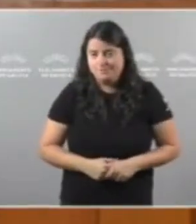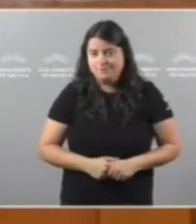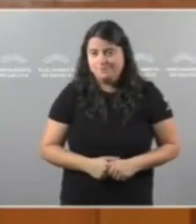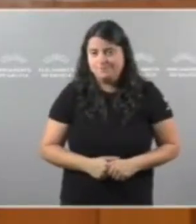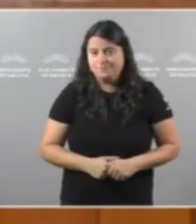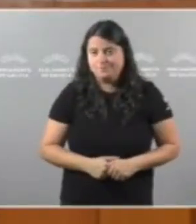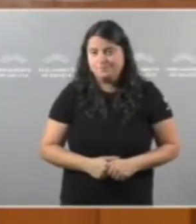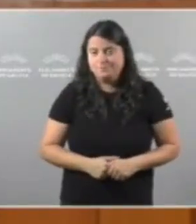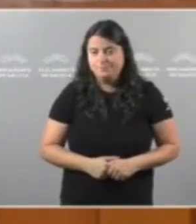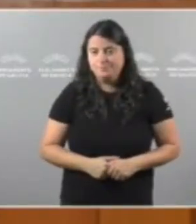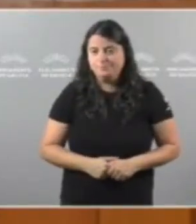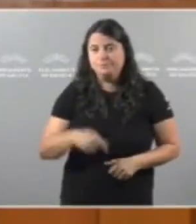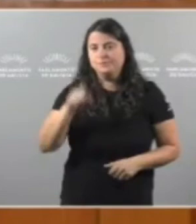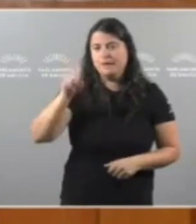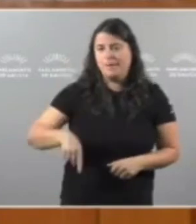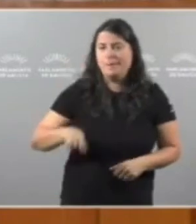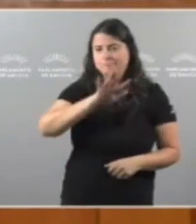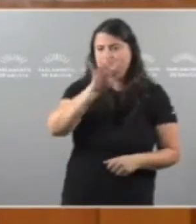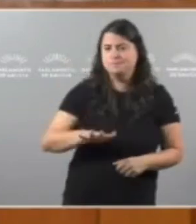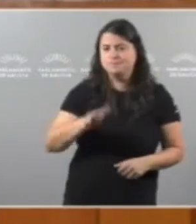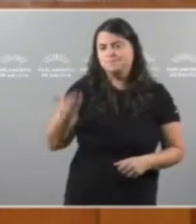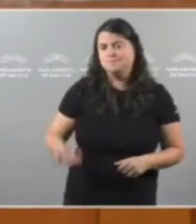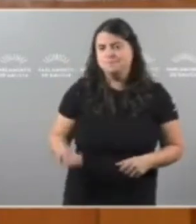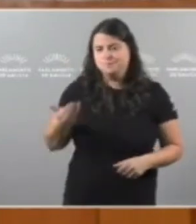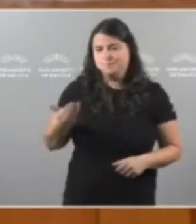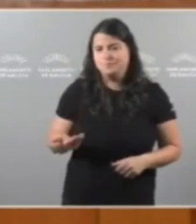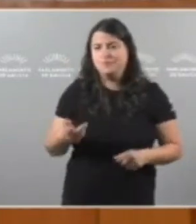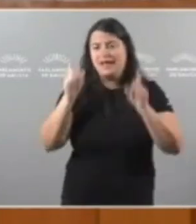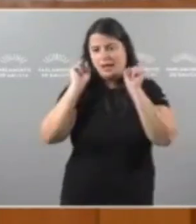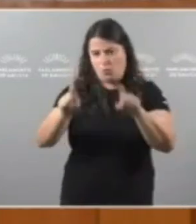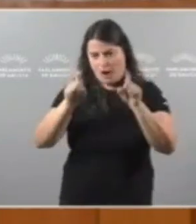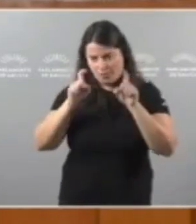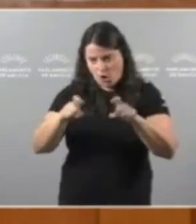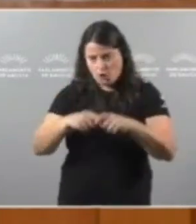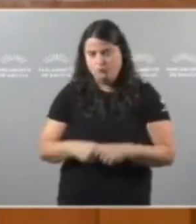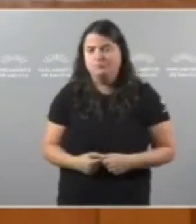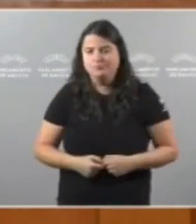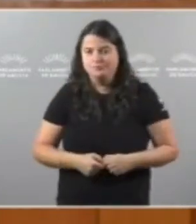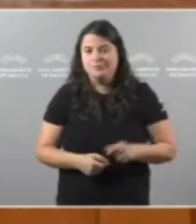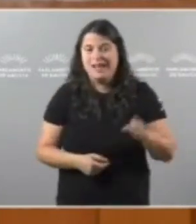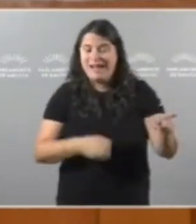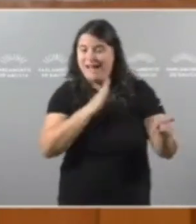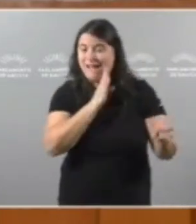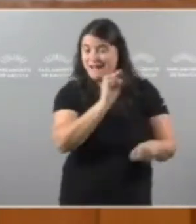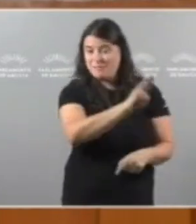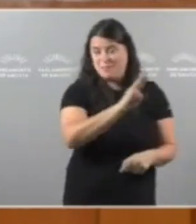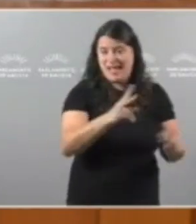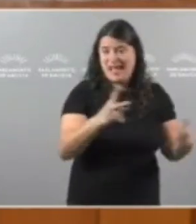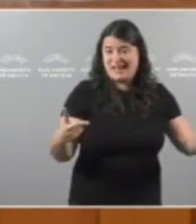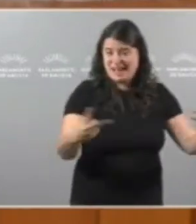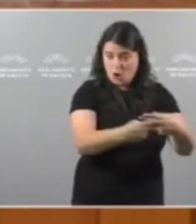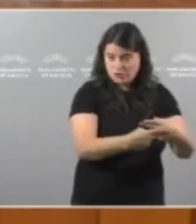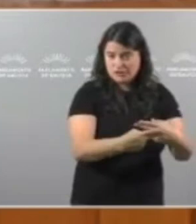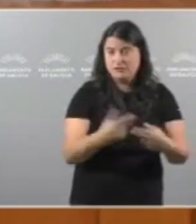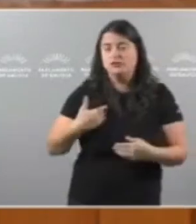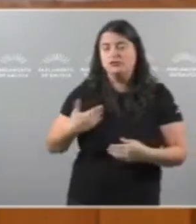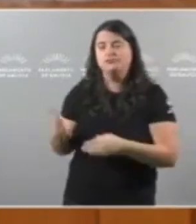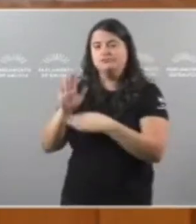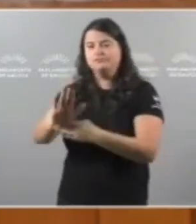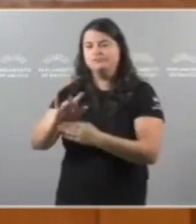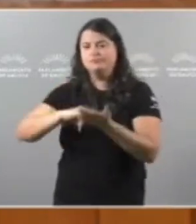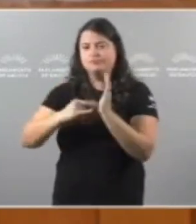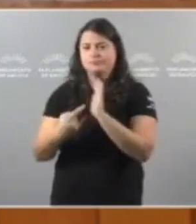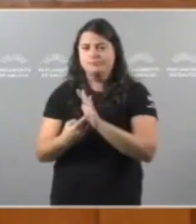Tamén Nos parece Importante A educación E fronte Os recortes Do PP Proponemos Un plan Para